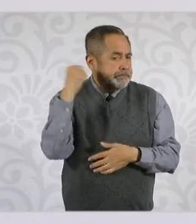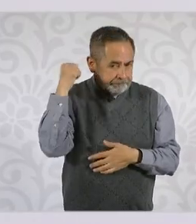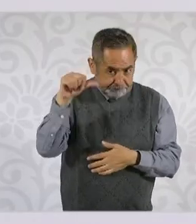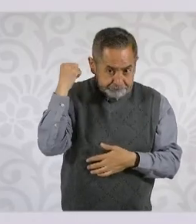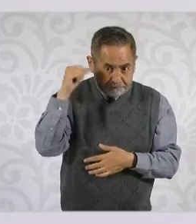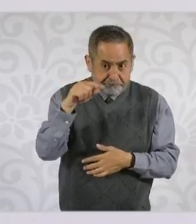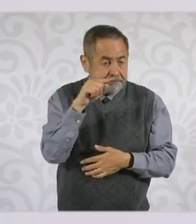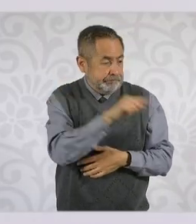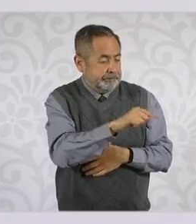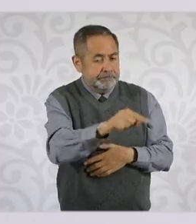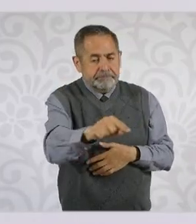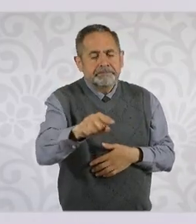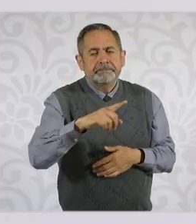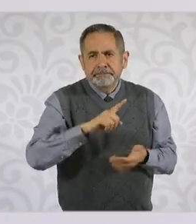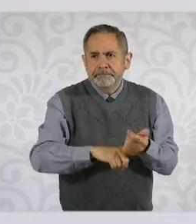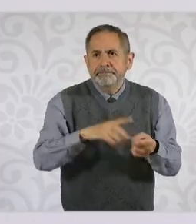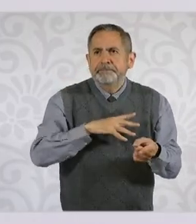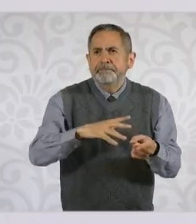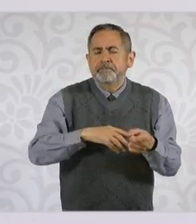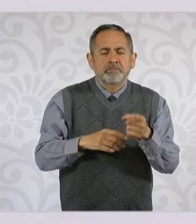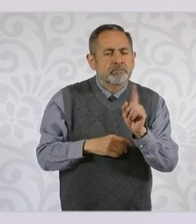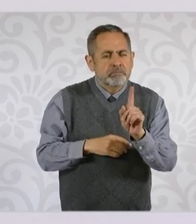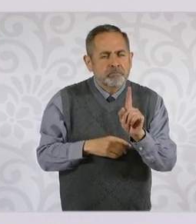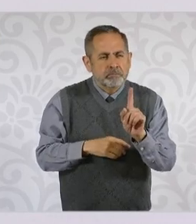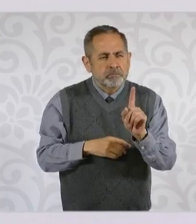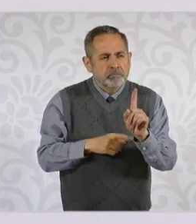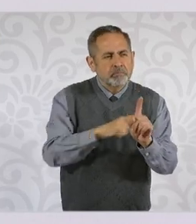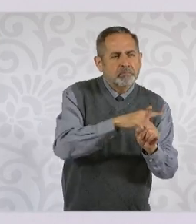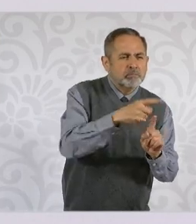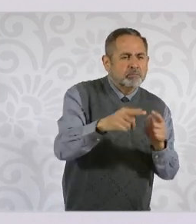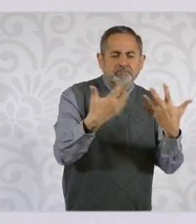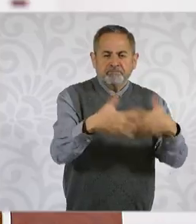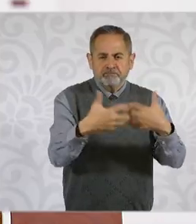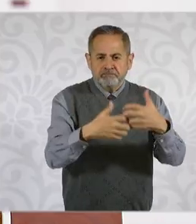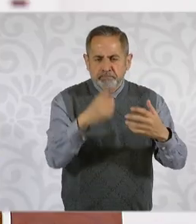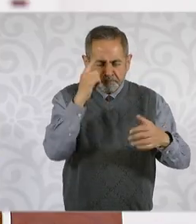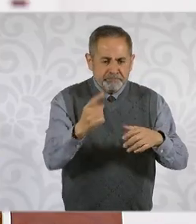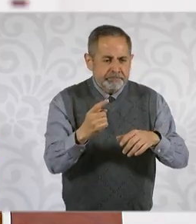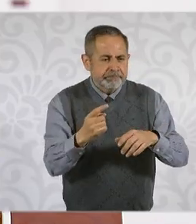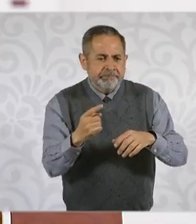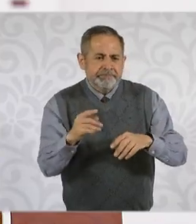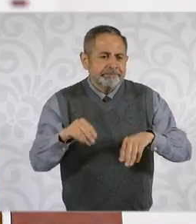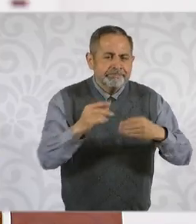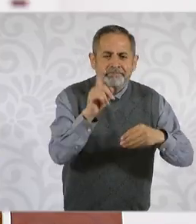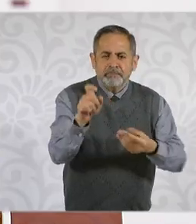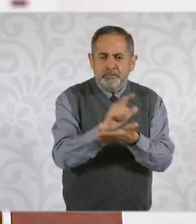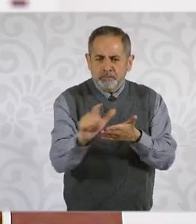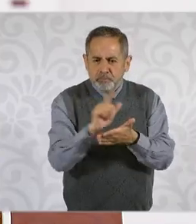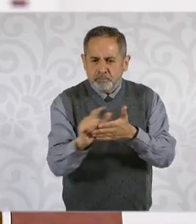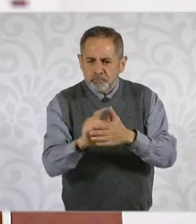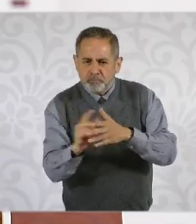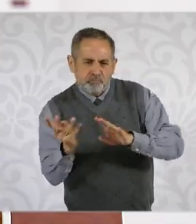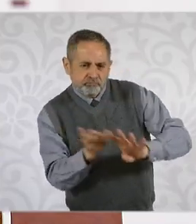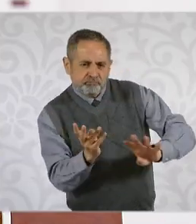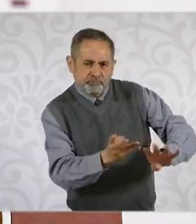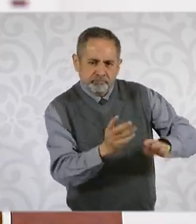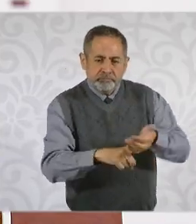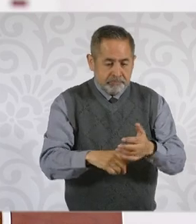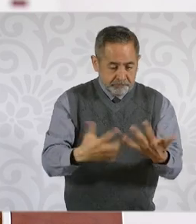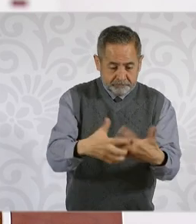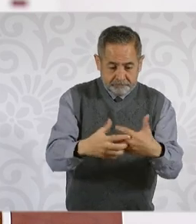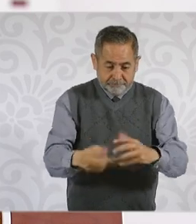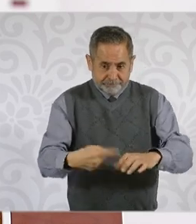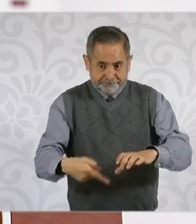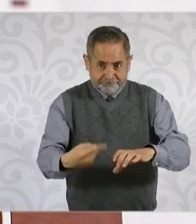hay una planta de bombeo de agua potable en donde ya se repararon las bombas,